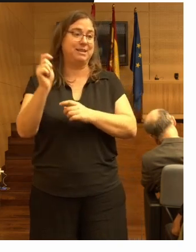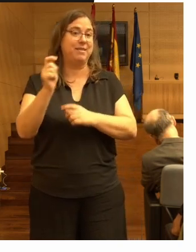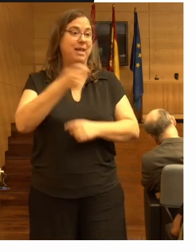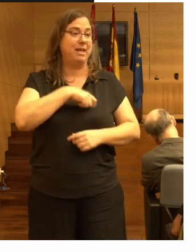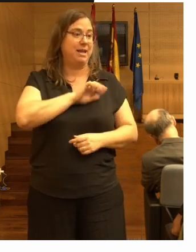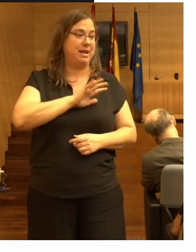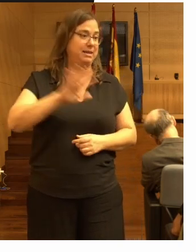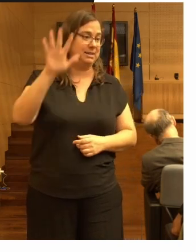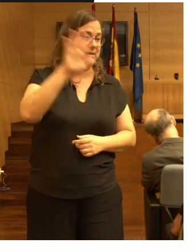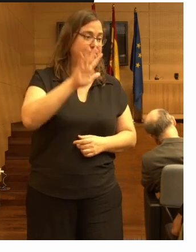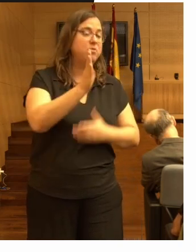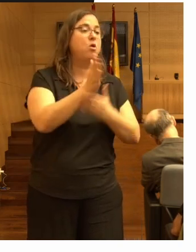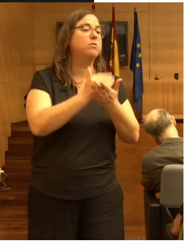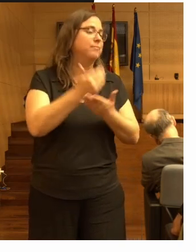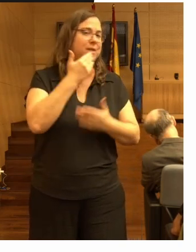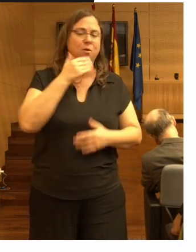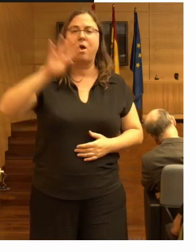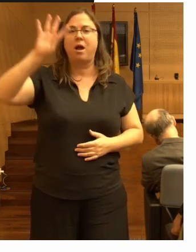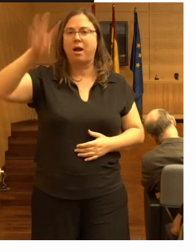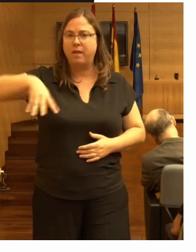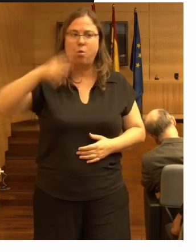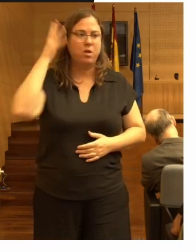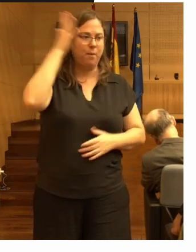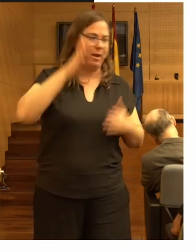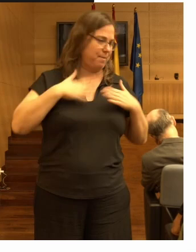o en la región que sea en Cataluña Navarra donde sea